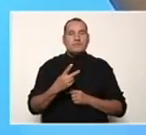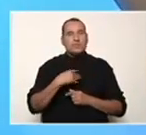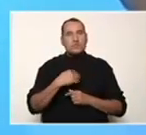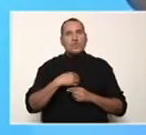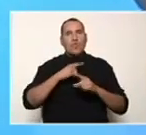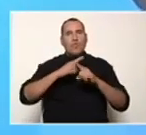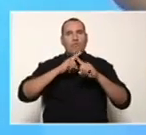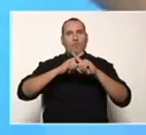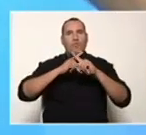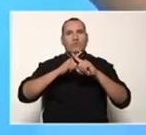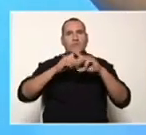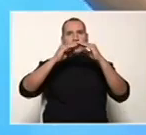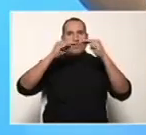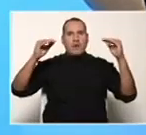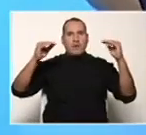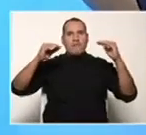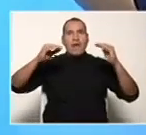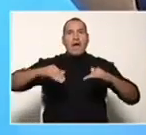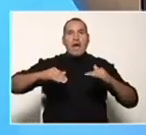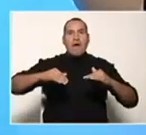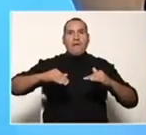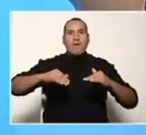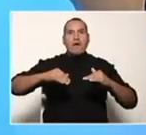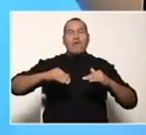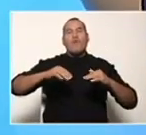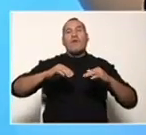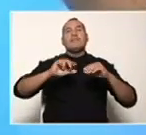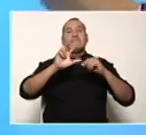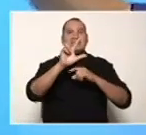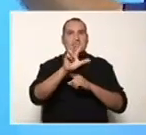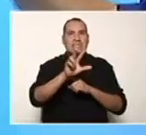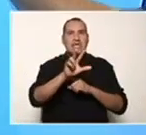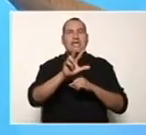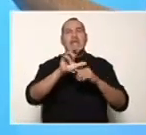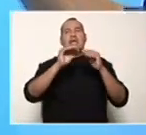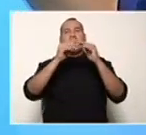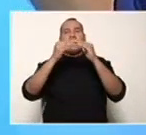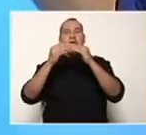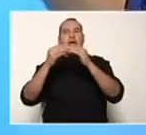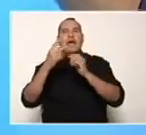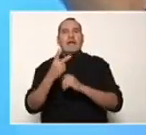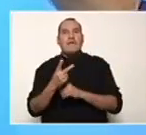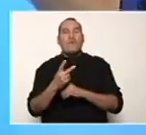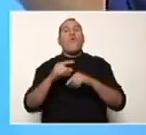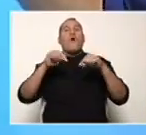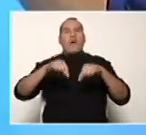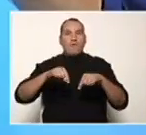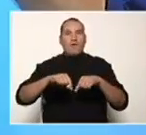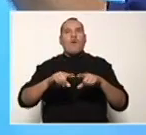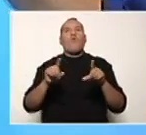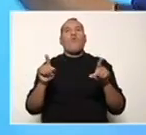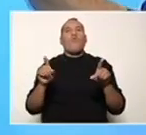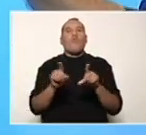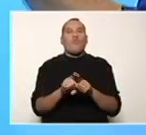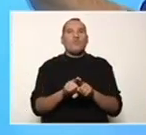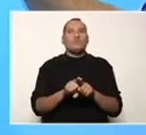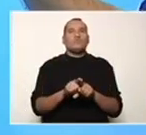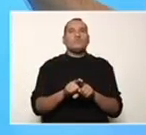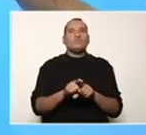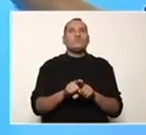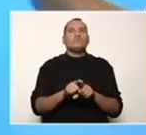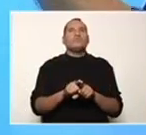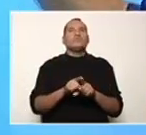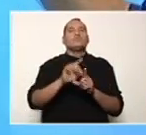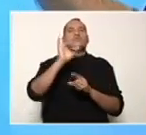multiplique arriba por eso, por raíz cúbica de 3 a la 2, abajo también tengo que multiplicar por la raíz